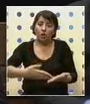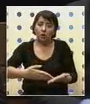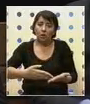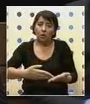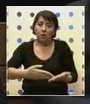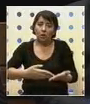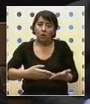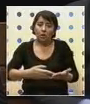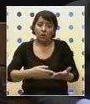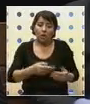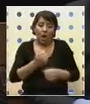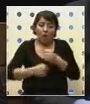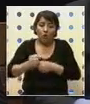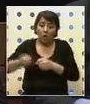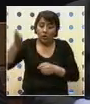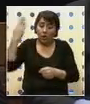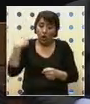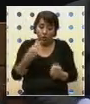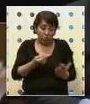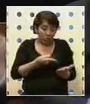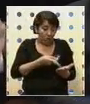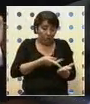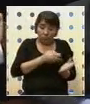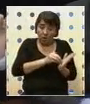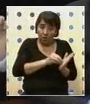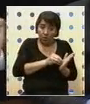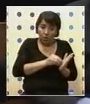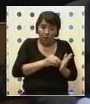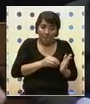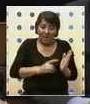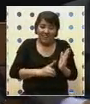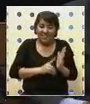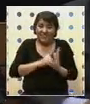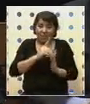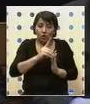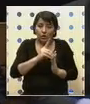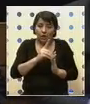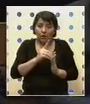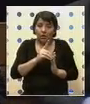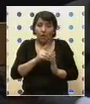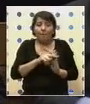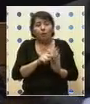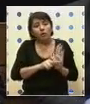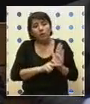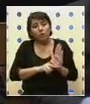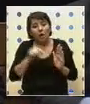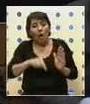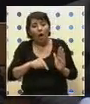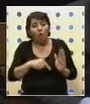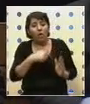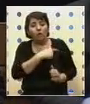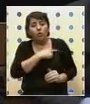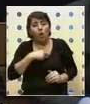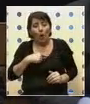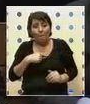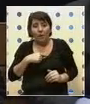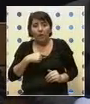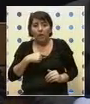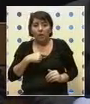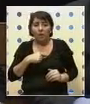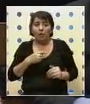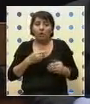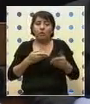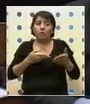contemplados en años anteriores para desarrollar proyectos que se denomina marco de cooperación entre el Ministerio del Medio Ambiente y el PNUD.